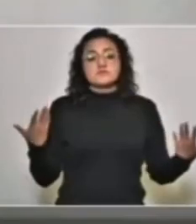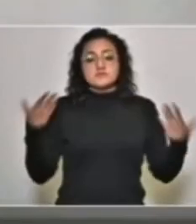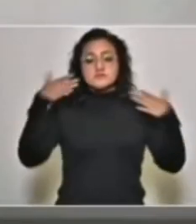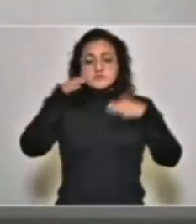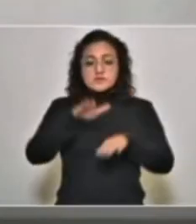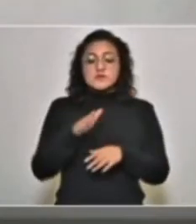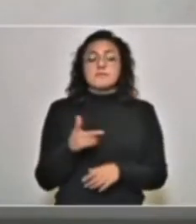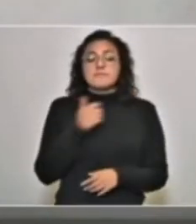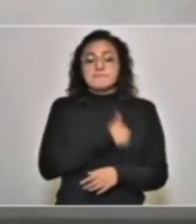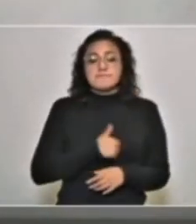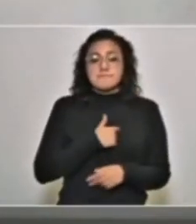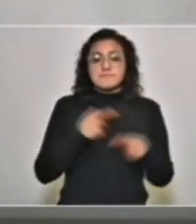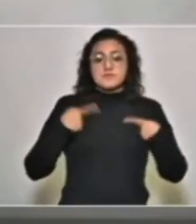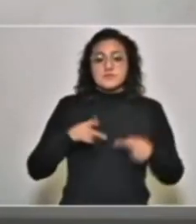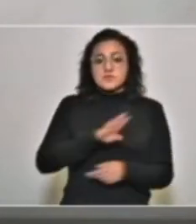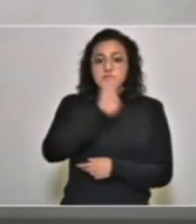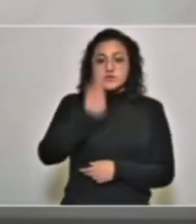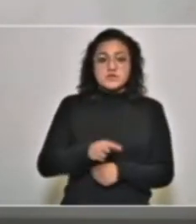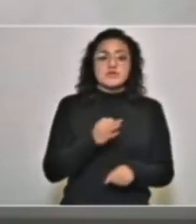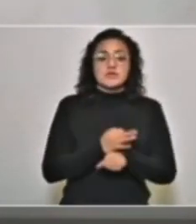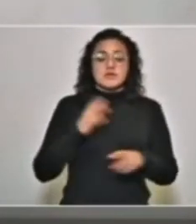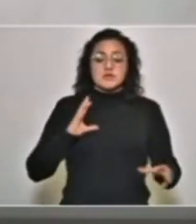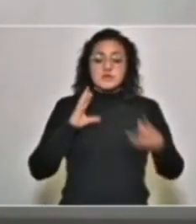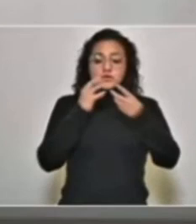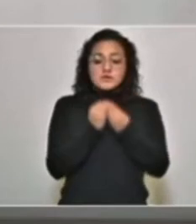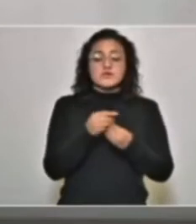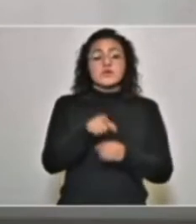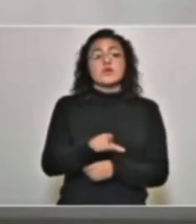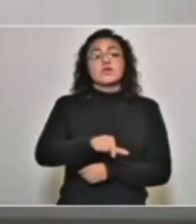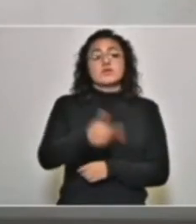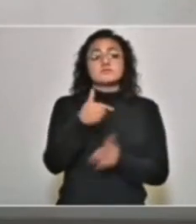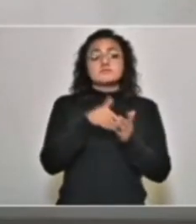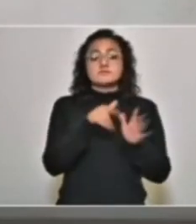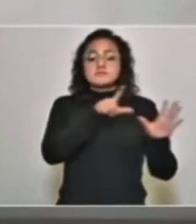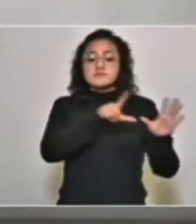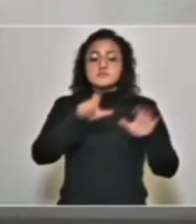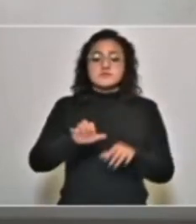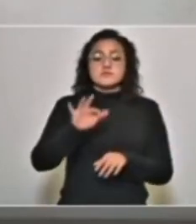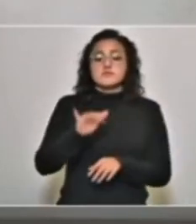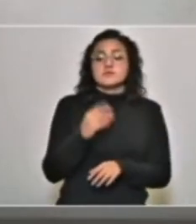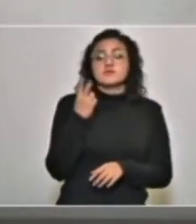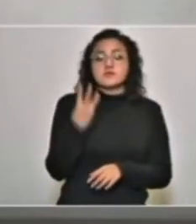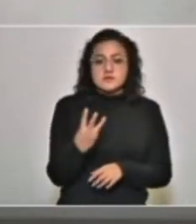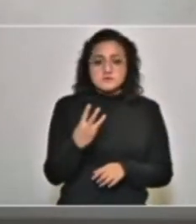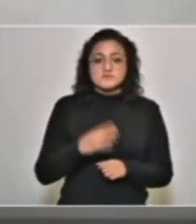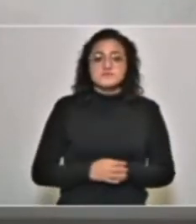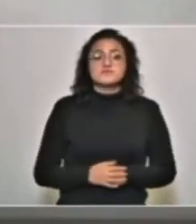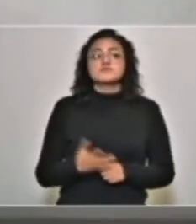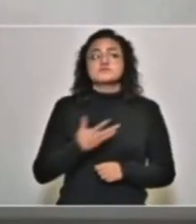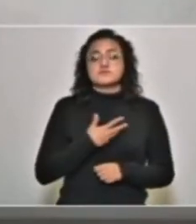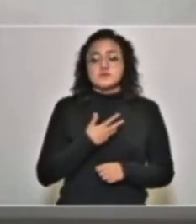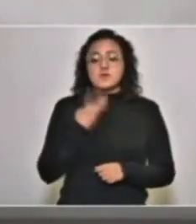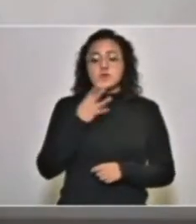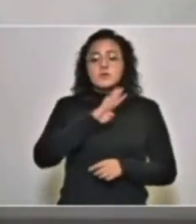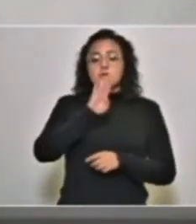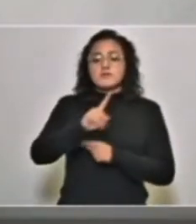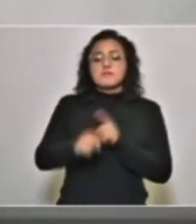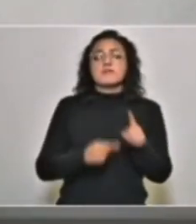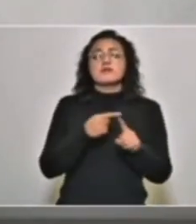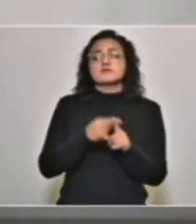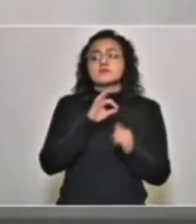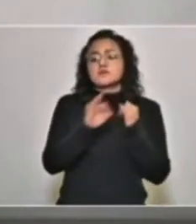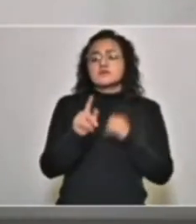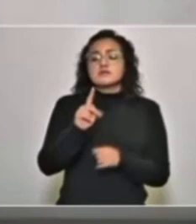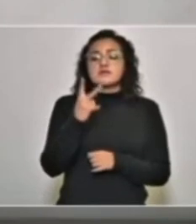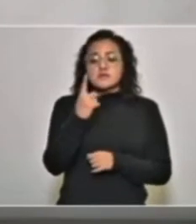Respecto lamentablemente a las defunciones, tenemos un acumulado de 12.753, teniendo 4 defunciones en las